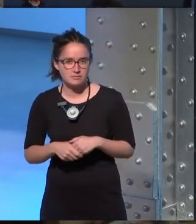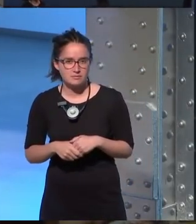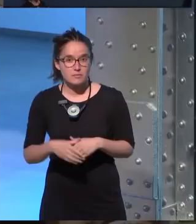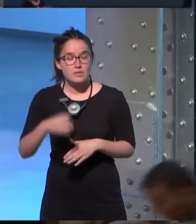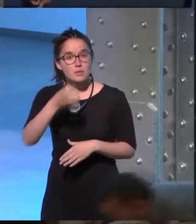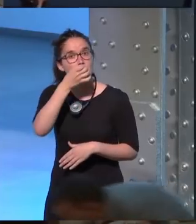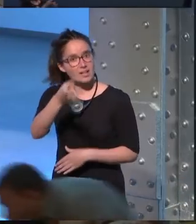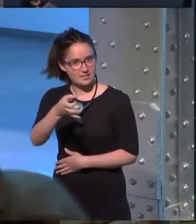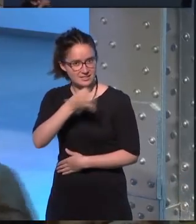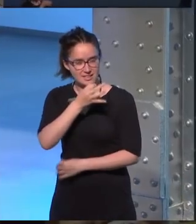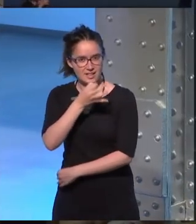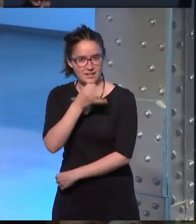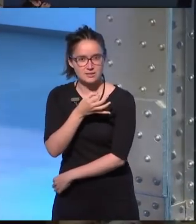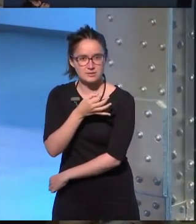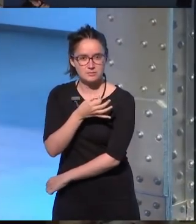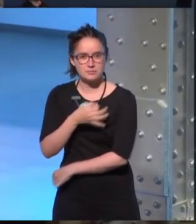muy buenas tardes.